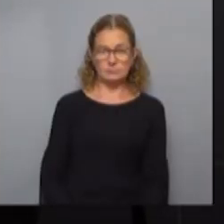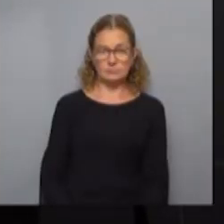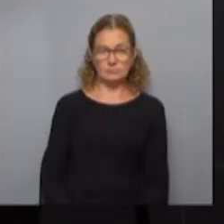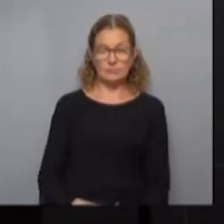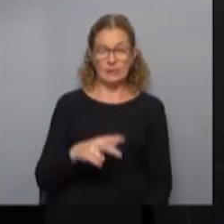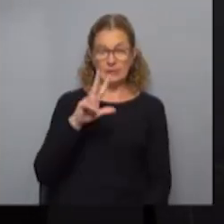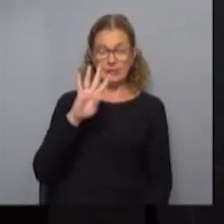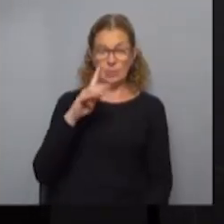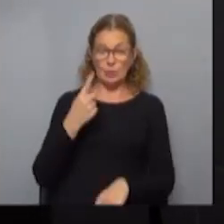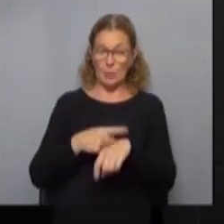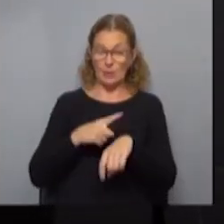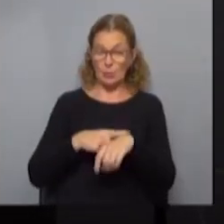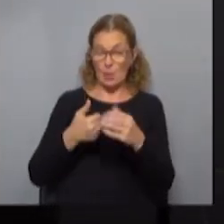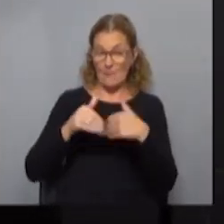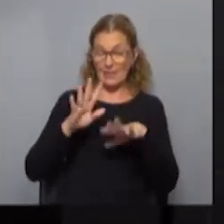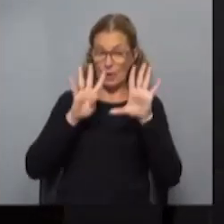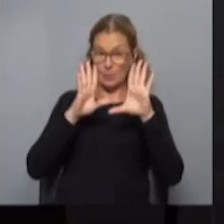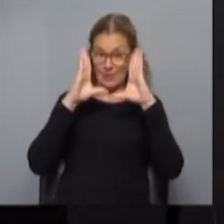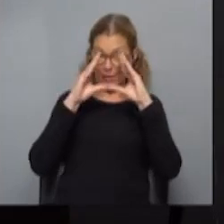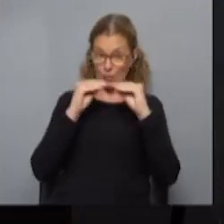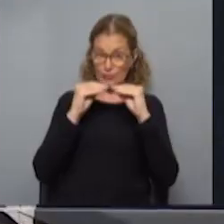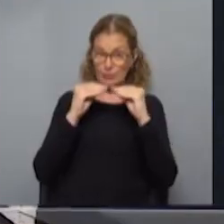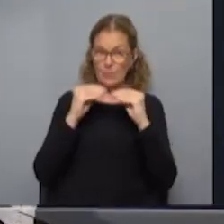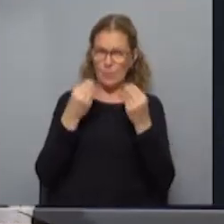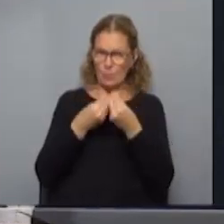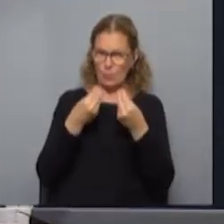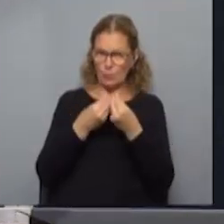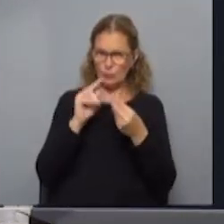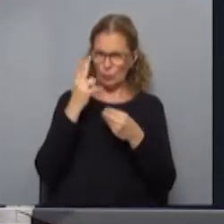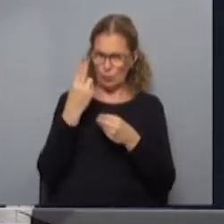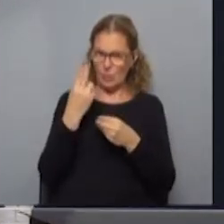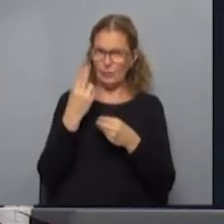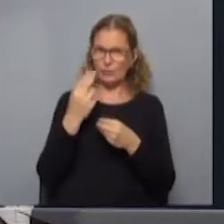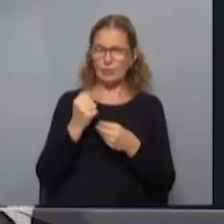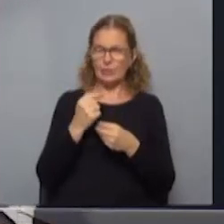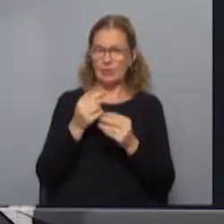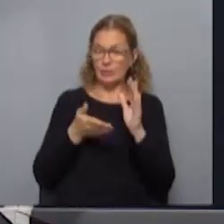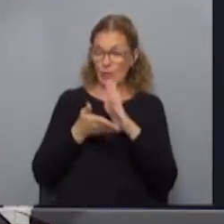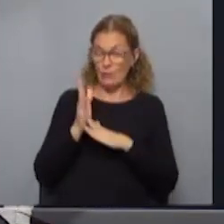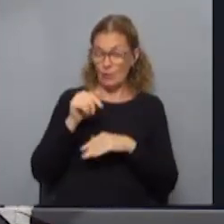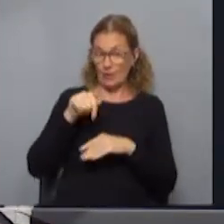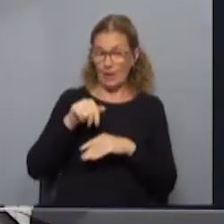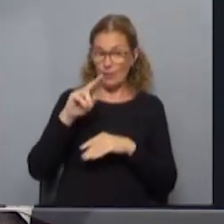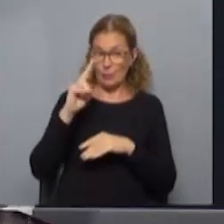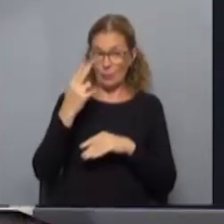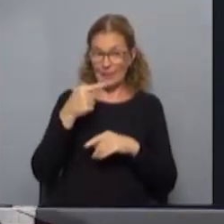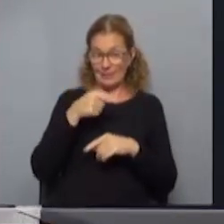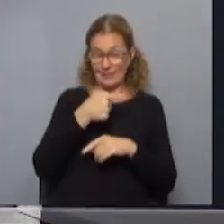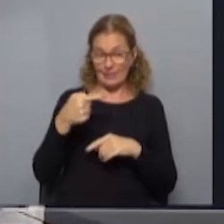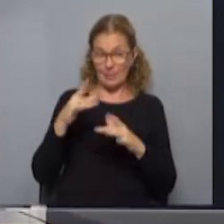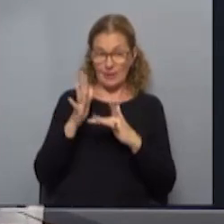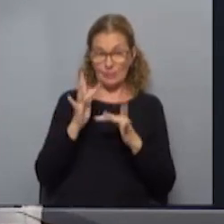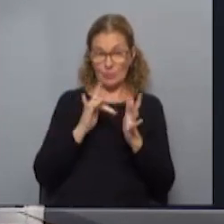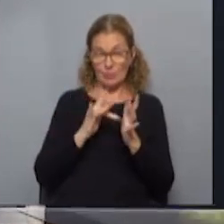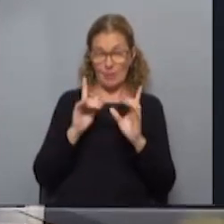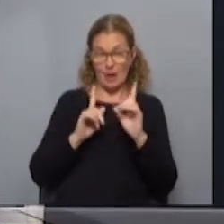34 minutos pasan de las nueve de la noche, y como decíamos, muchísimos uruguayos y uruguayas salieron de nuestro país en esta semana de turismo,